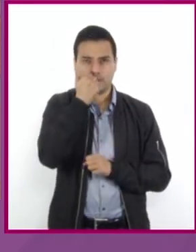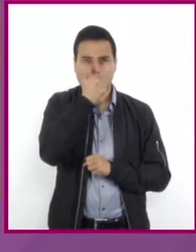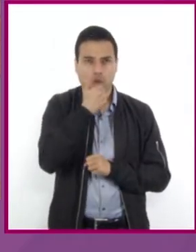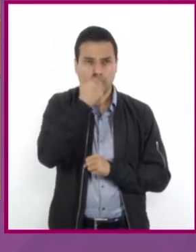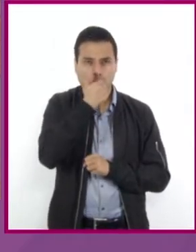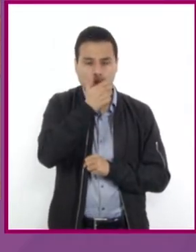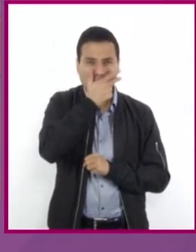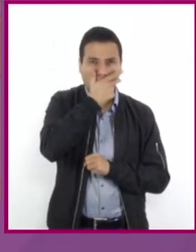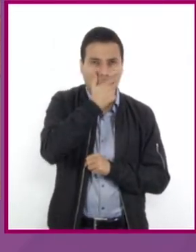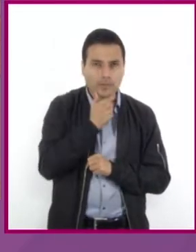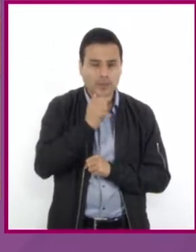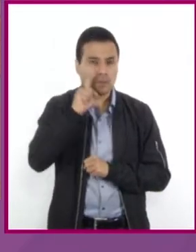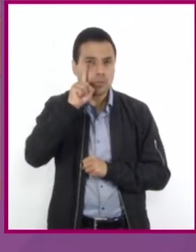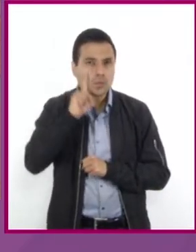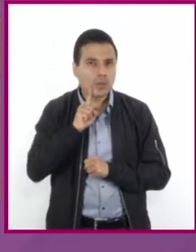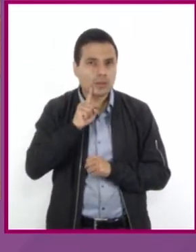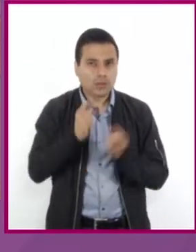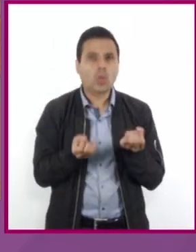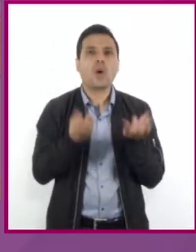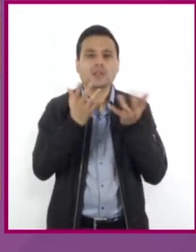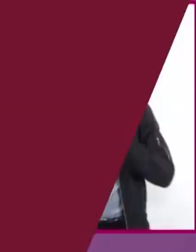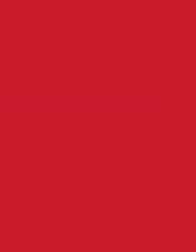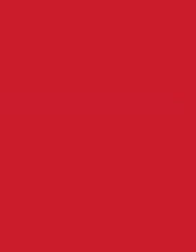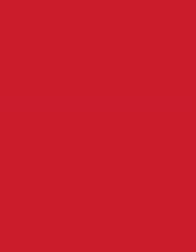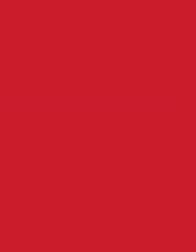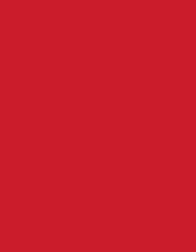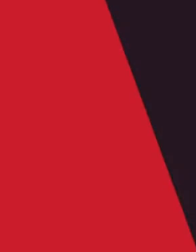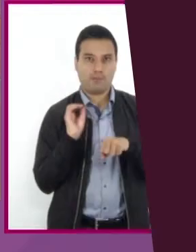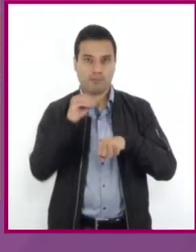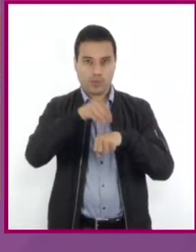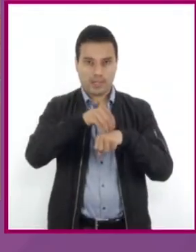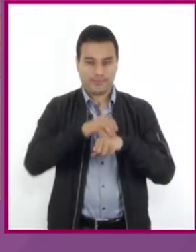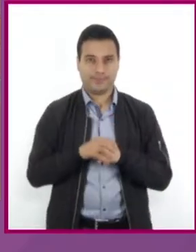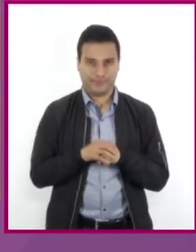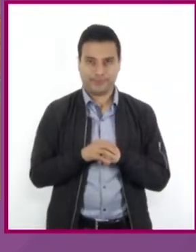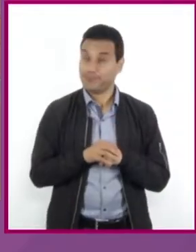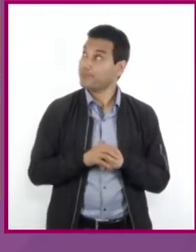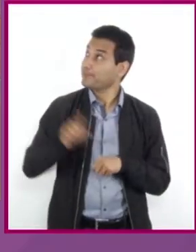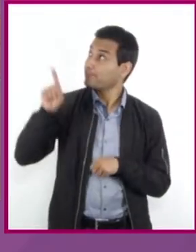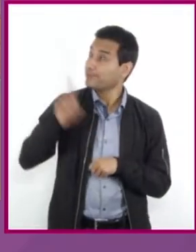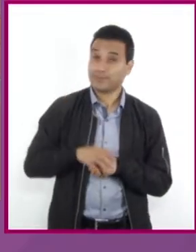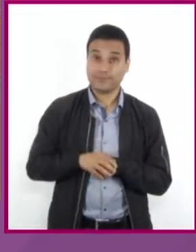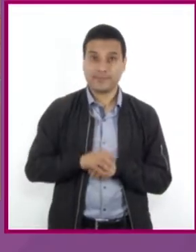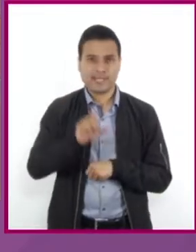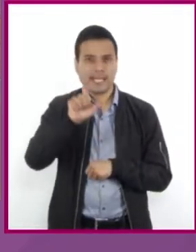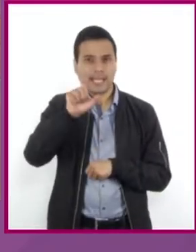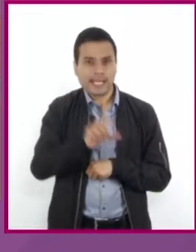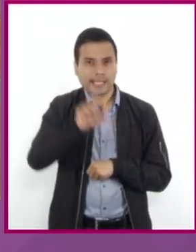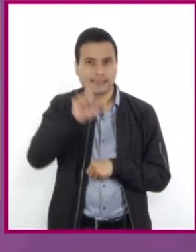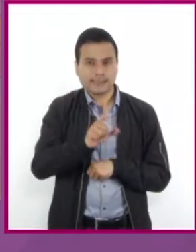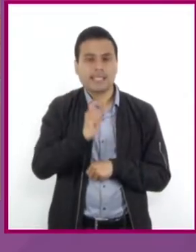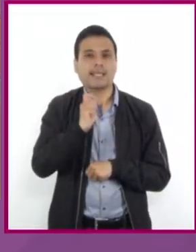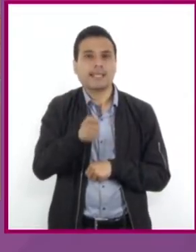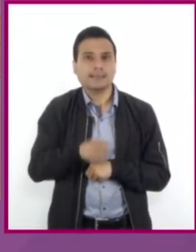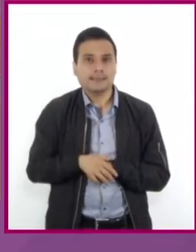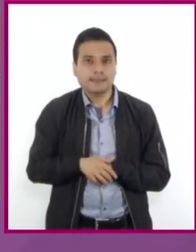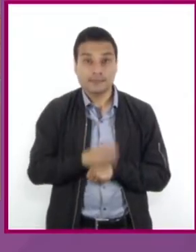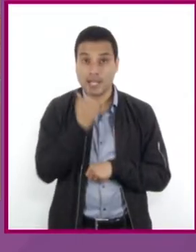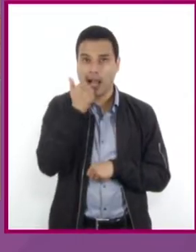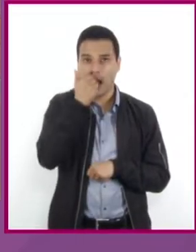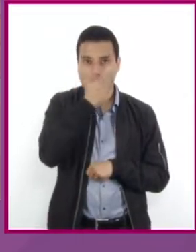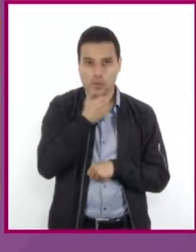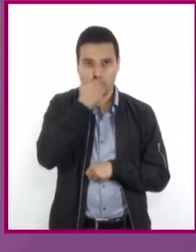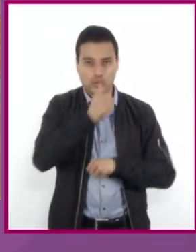alumnas hay en la clase de Alberto? Problema llamaremos x al número de alumnas y y